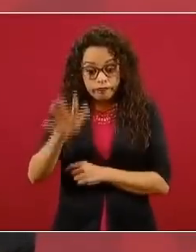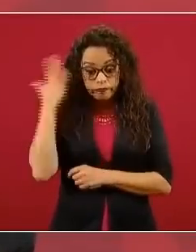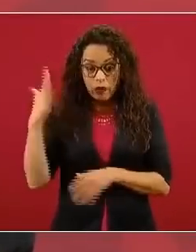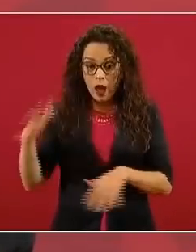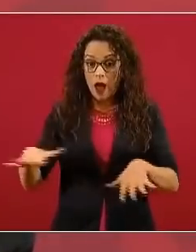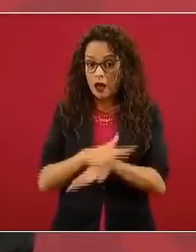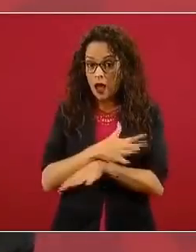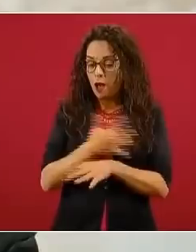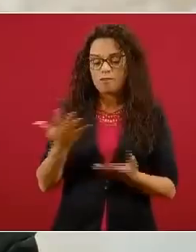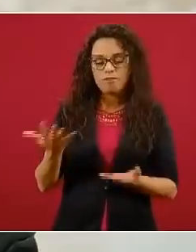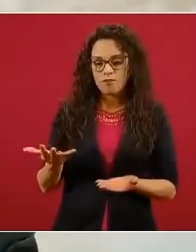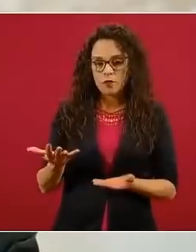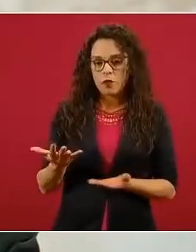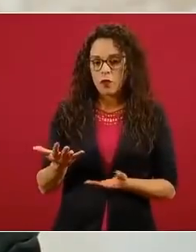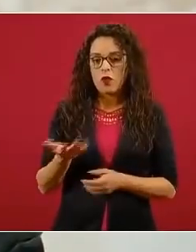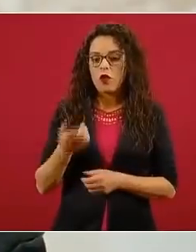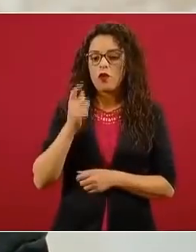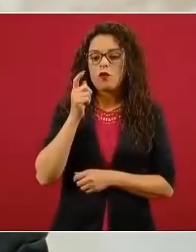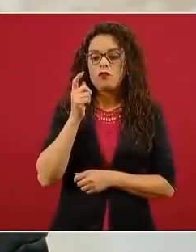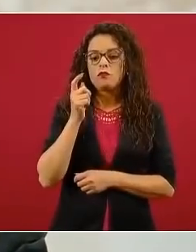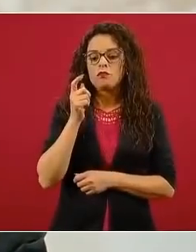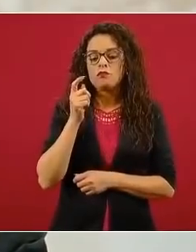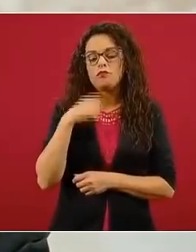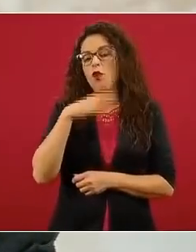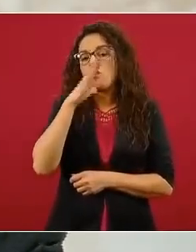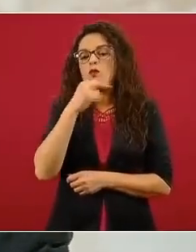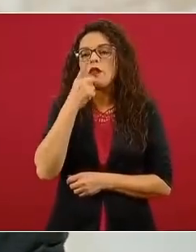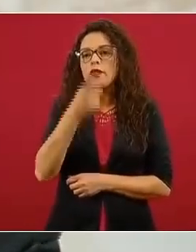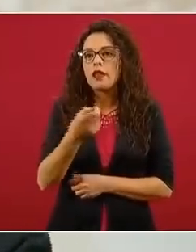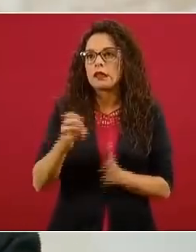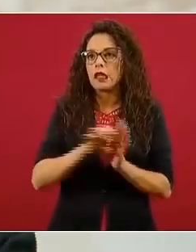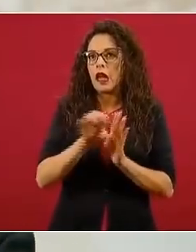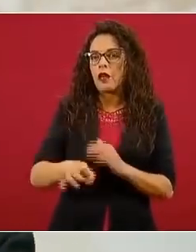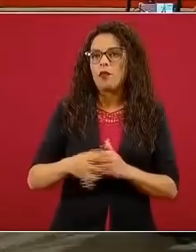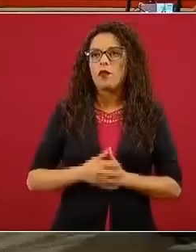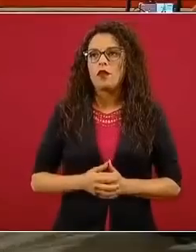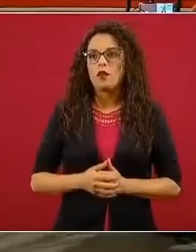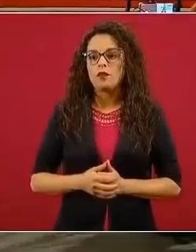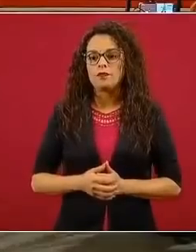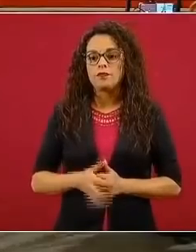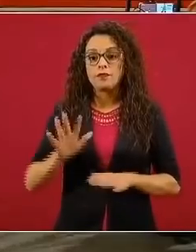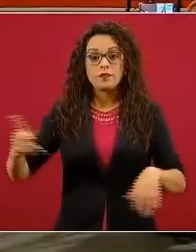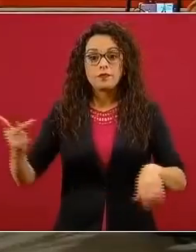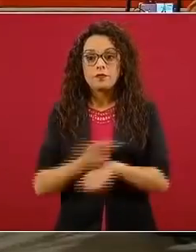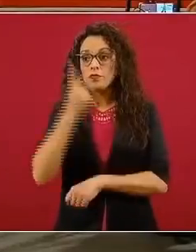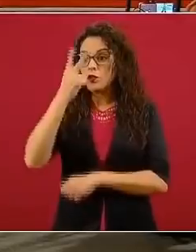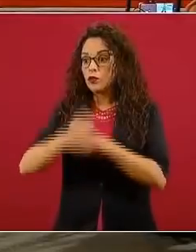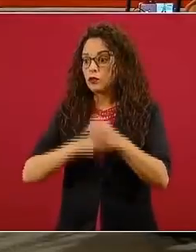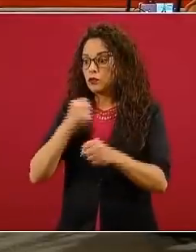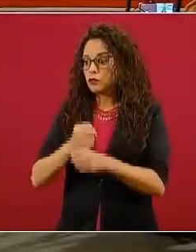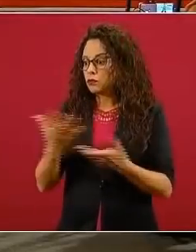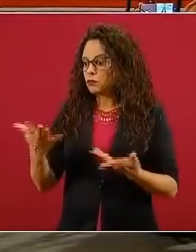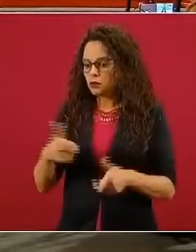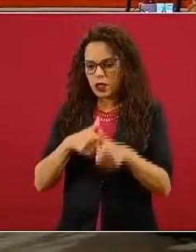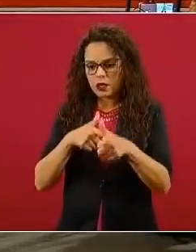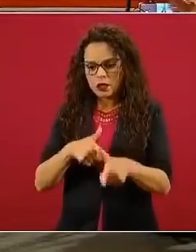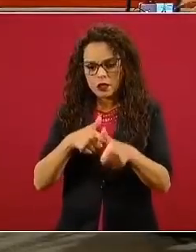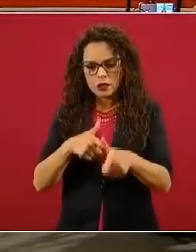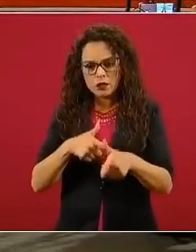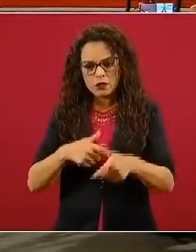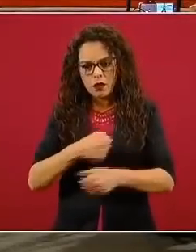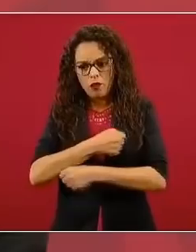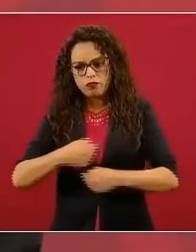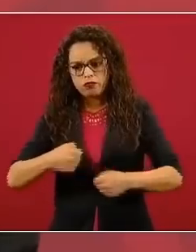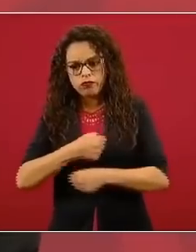prevalencias en salud. sea, no se valdría decir de repente, pues pasaron dos años y no vemos que baje la prevalencia de obesidad con el nuevo